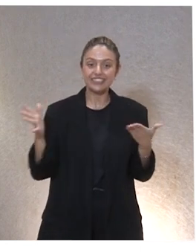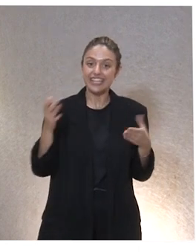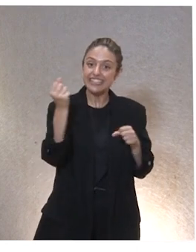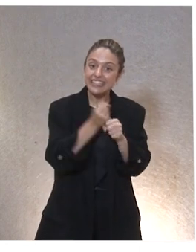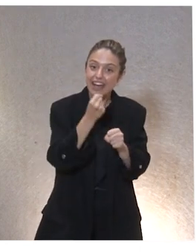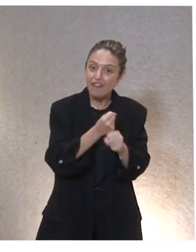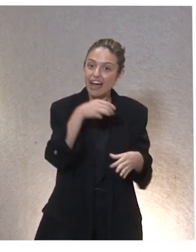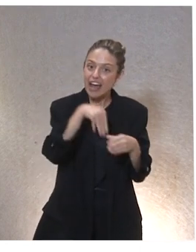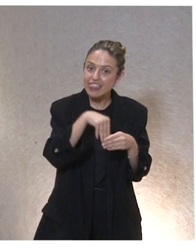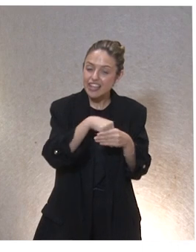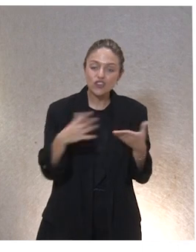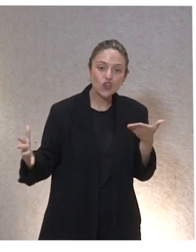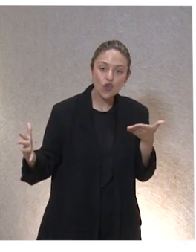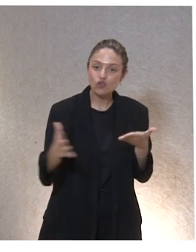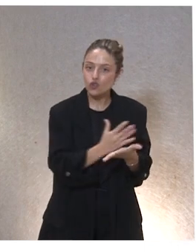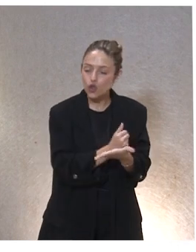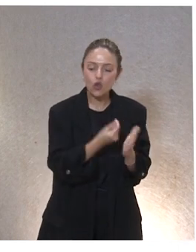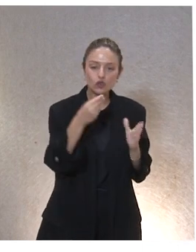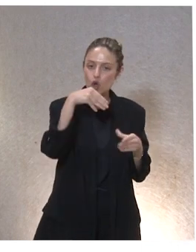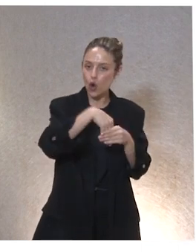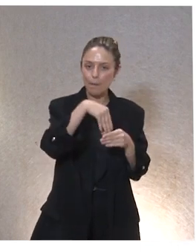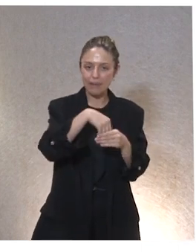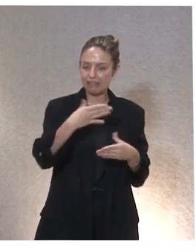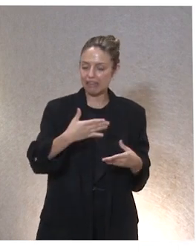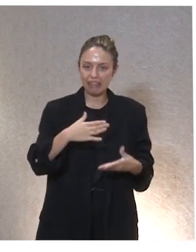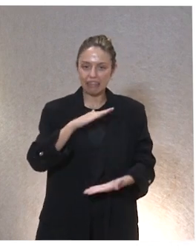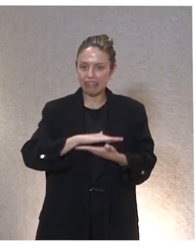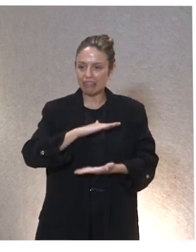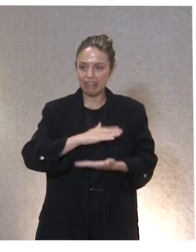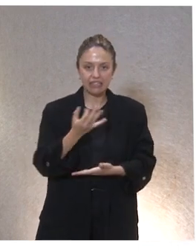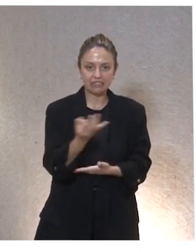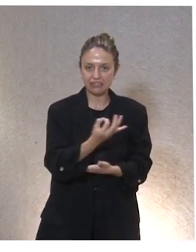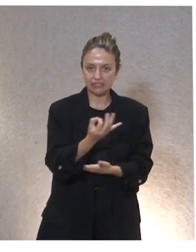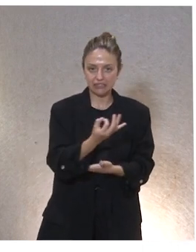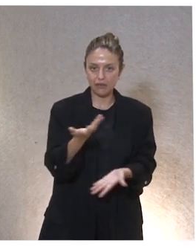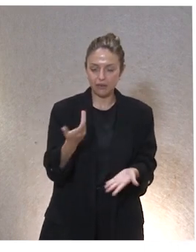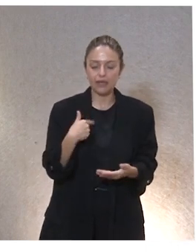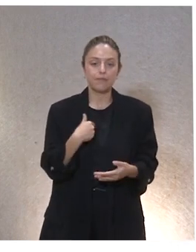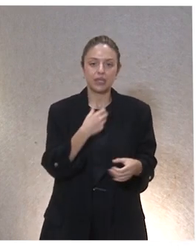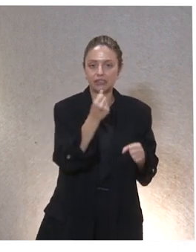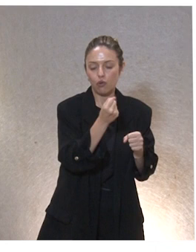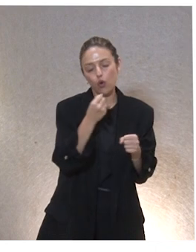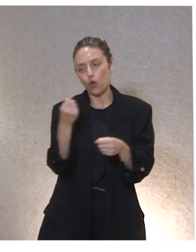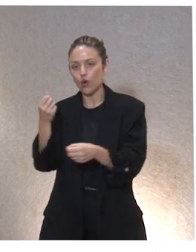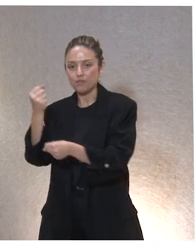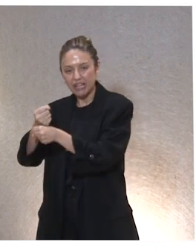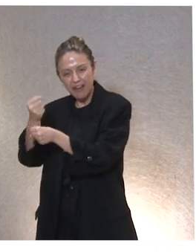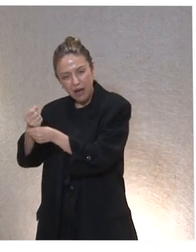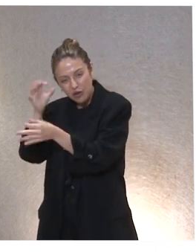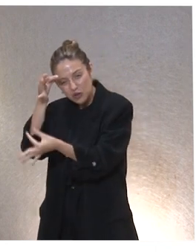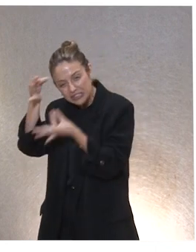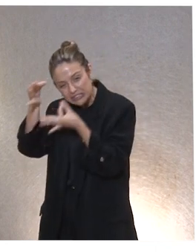tener estas competencias y luego por diferentes puestos. En estas comunes,